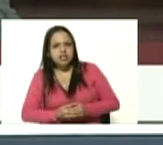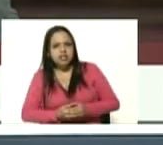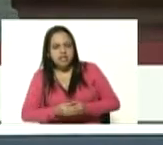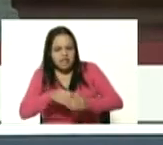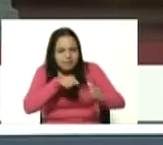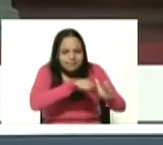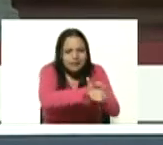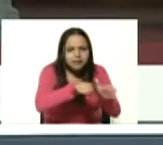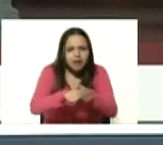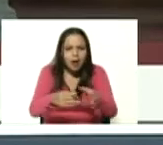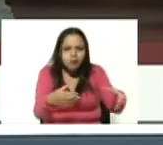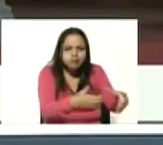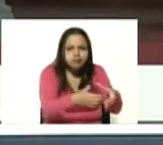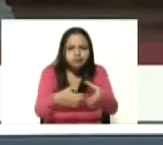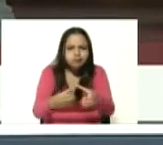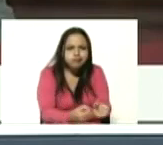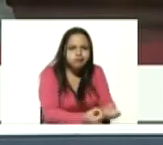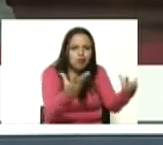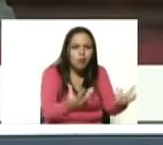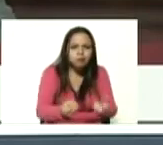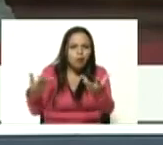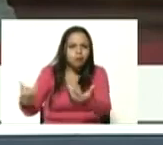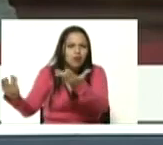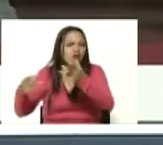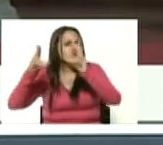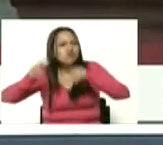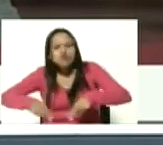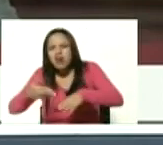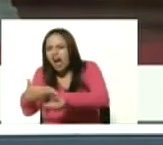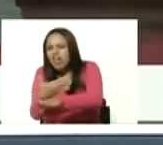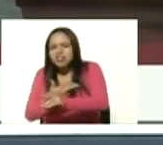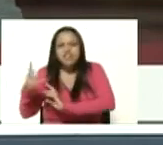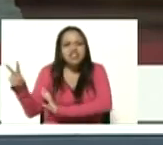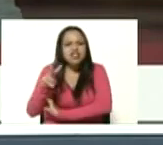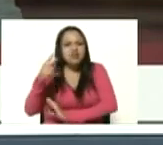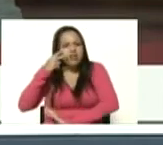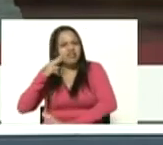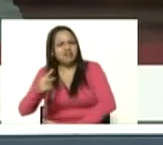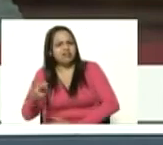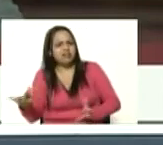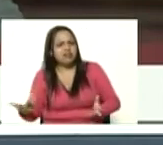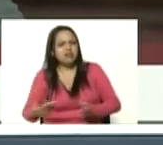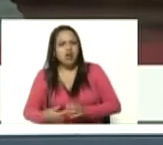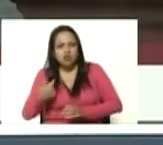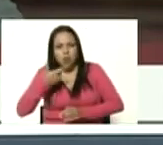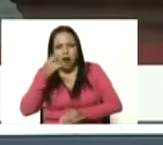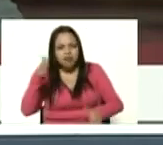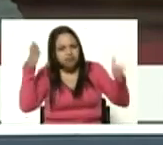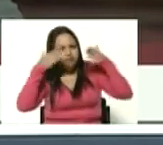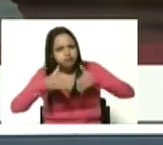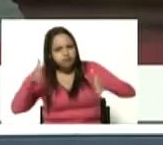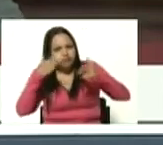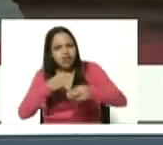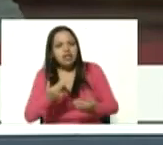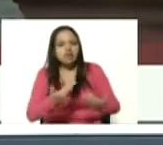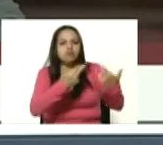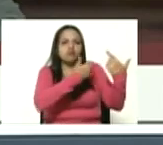antipersonales eso no se ha visto en Venezuela miren yo le estaba recomendando al general padrino